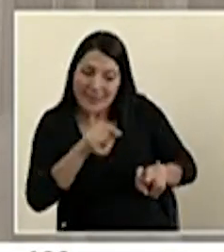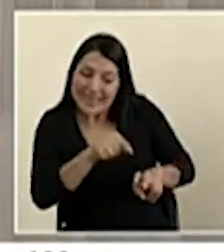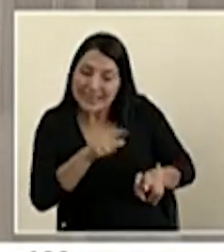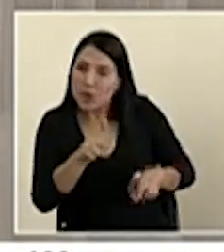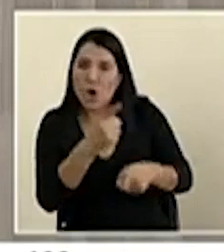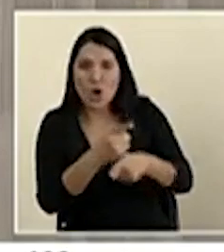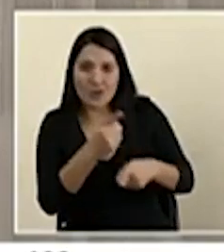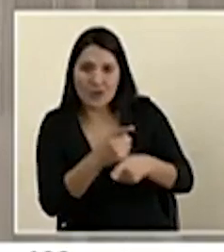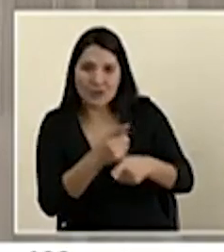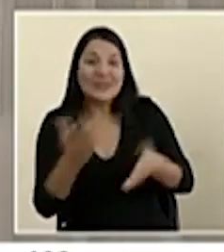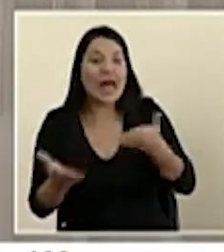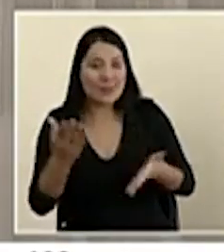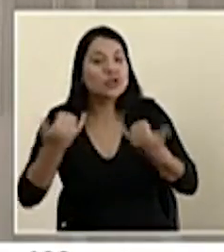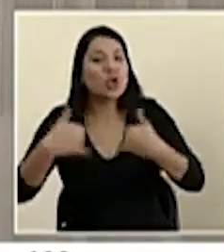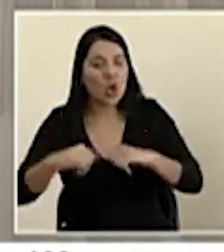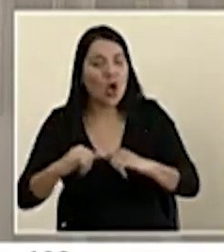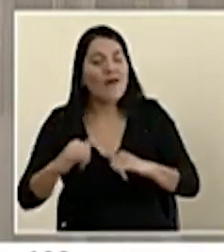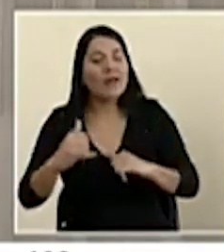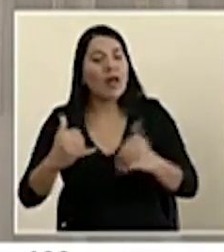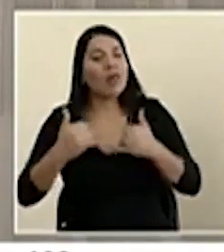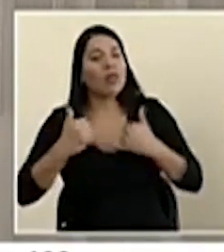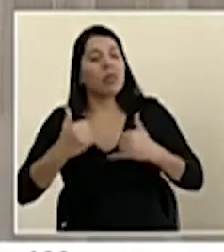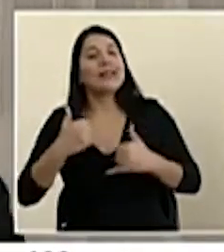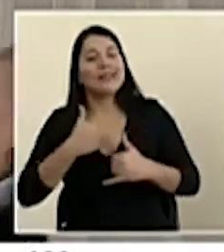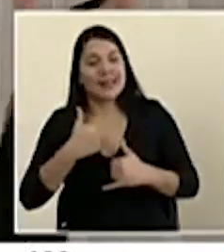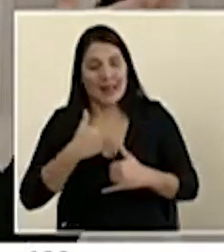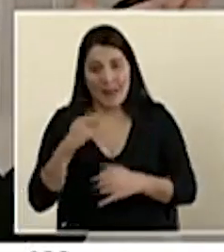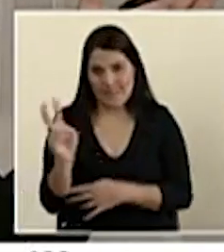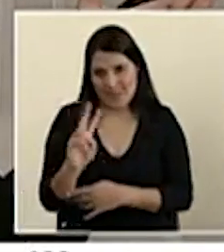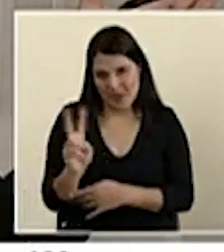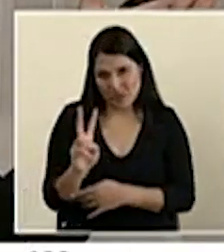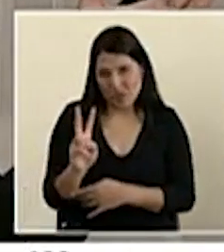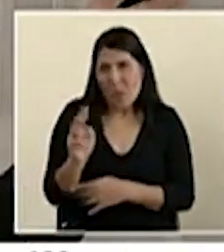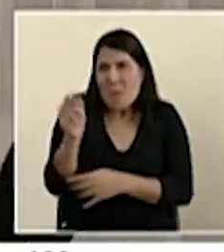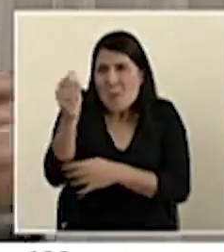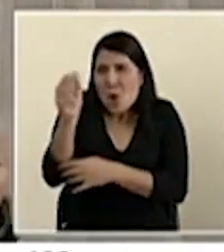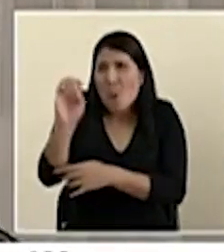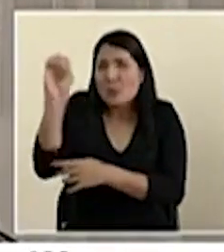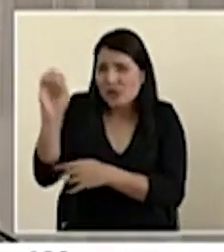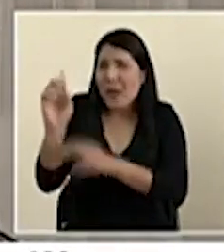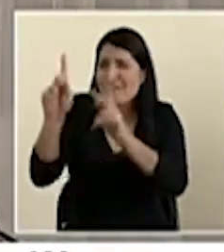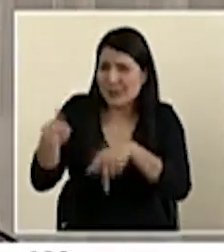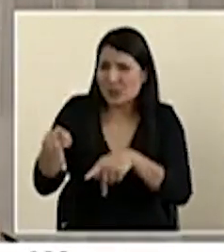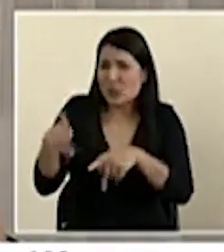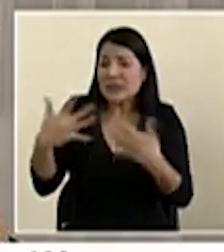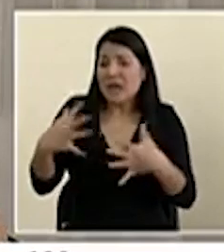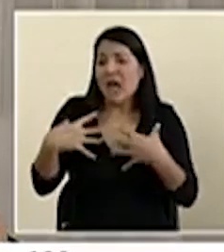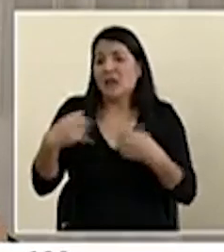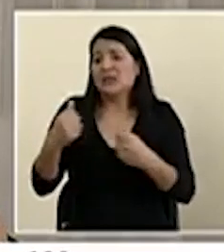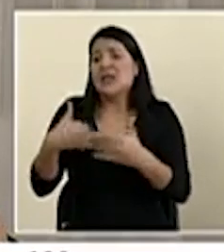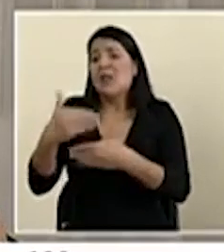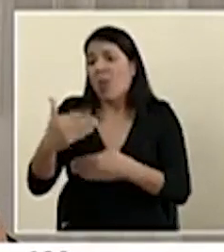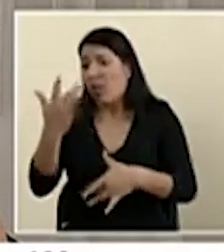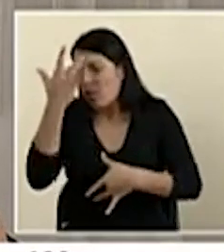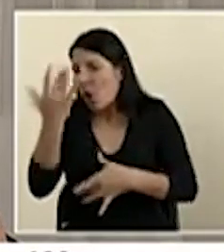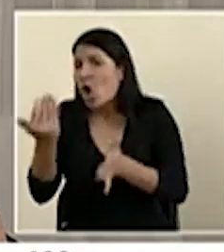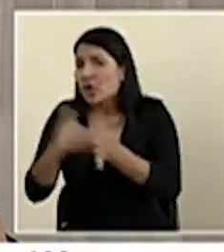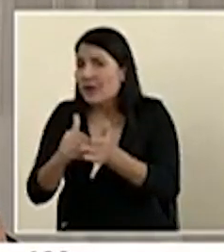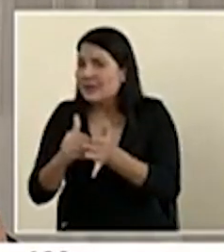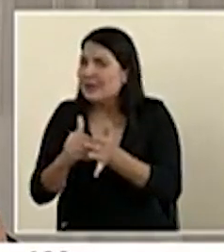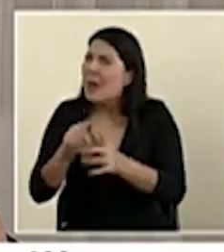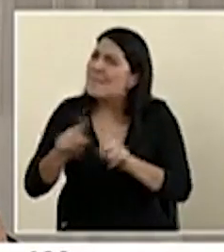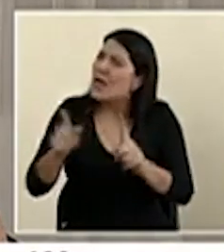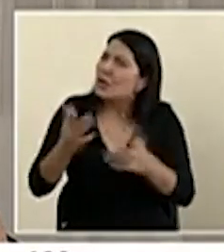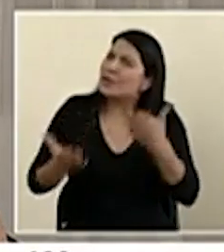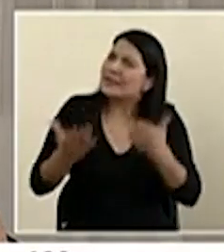final sí todavía lo tenía. Como indico, es un porcentaje pequeño, pero obviamente cuando vemos la muestra a nivel mundial de todas las personas que se han contagiado, pues